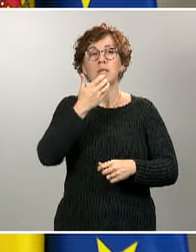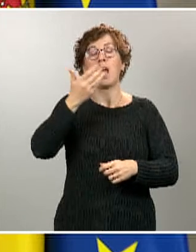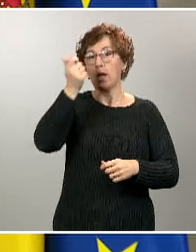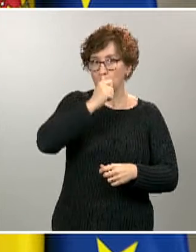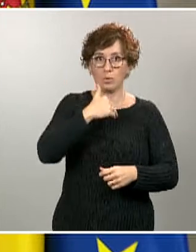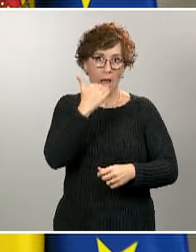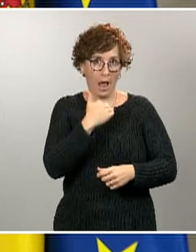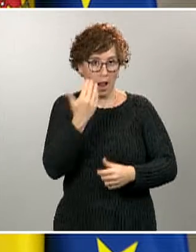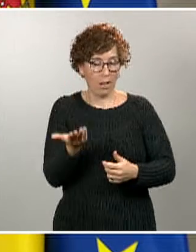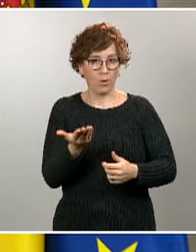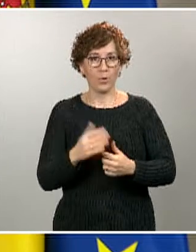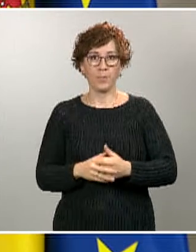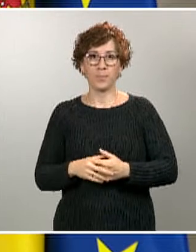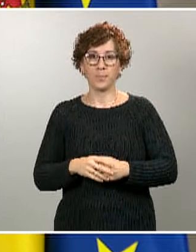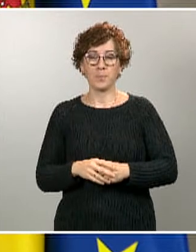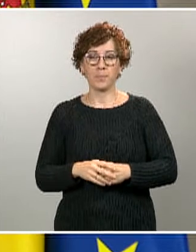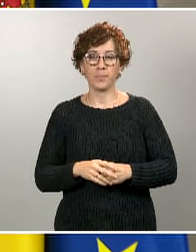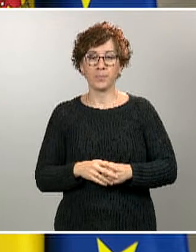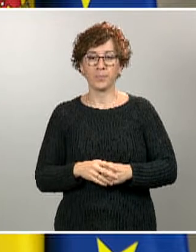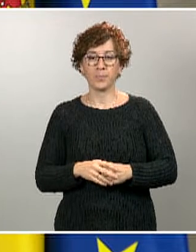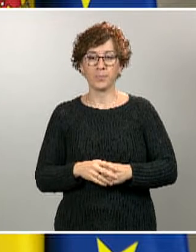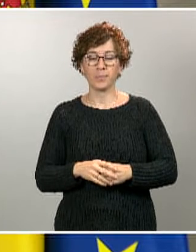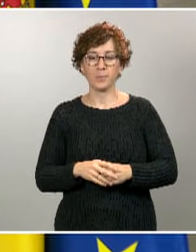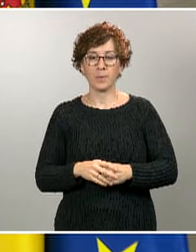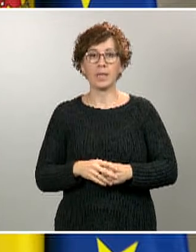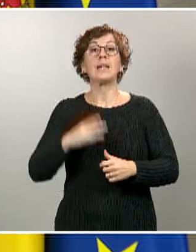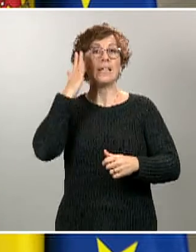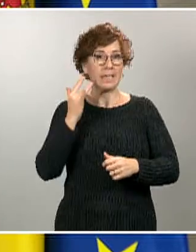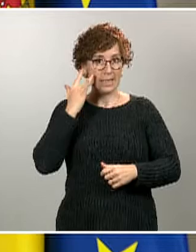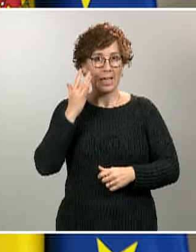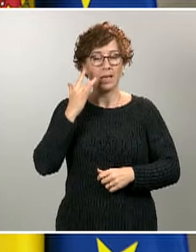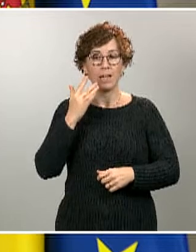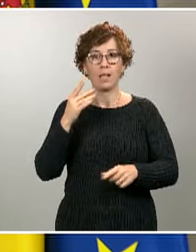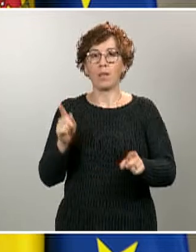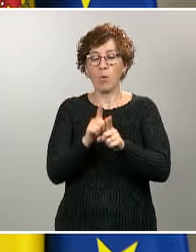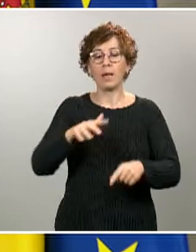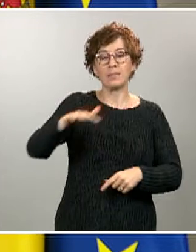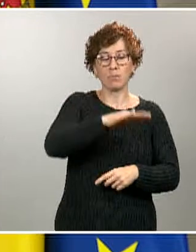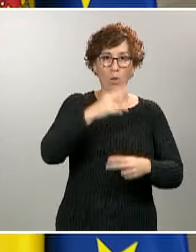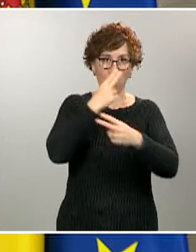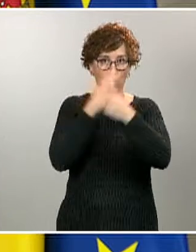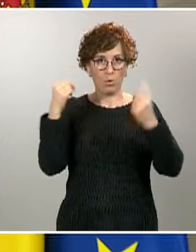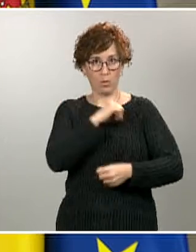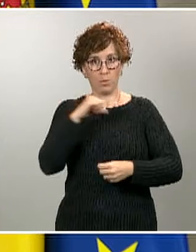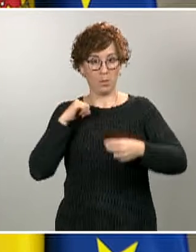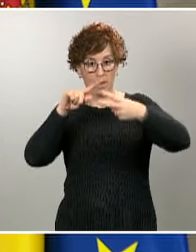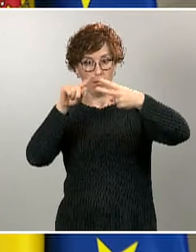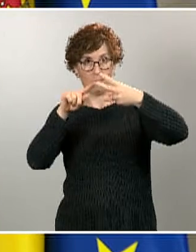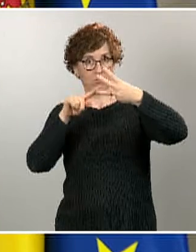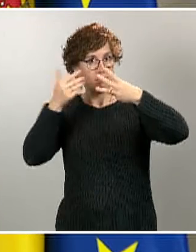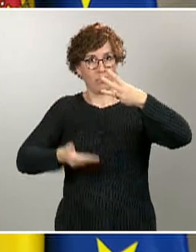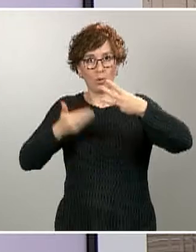higiene en los lugares, en los espacios públicos y privados. Son las tres medidas más importantes. Quiero también referirme a las mascarillas,